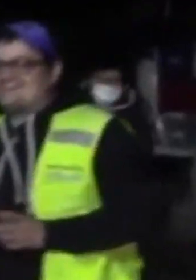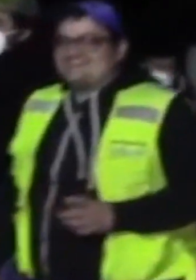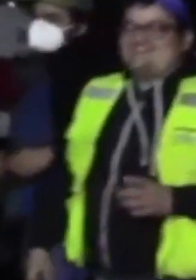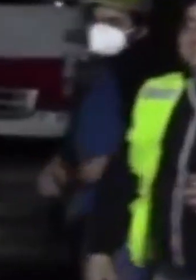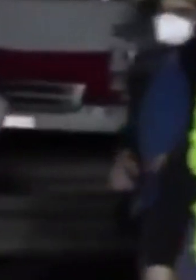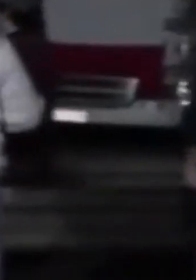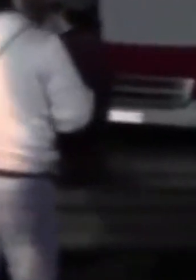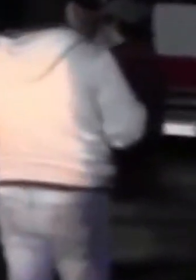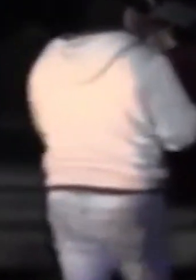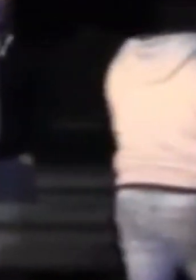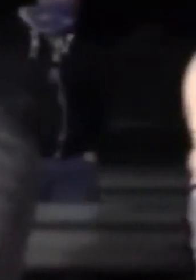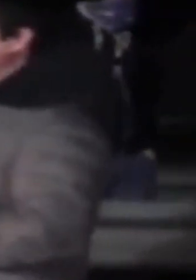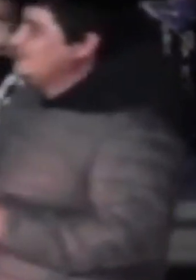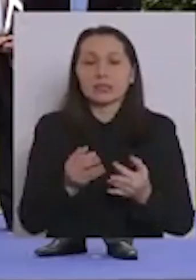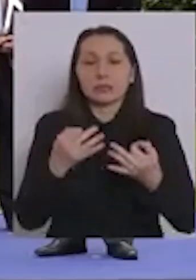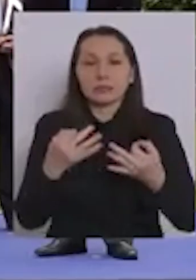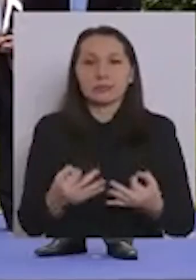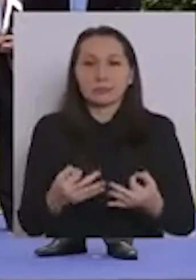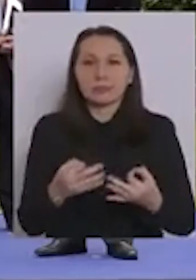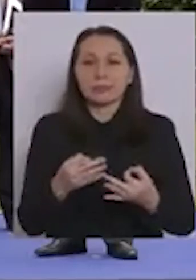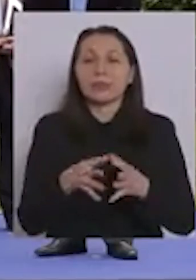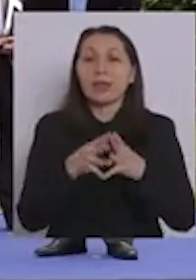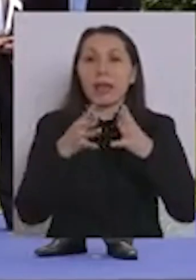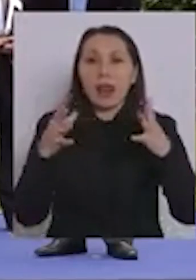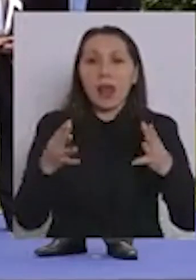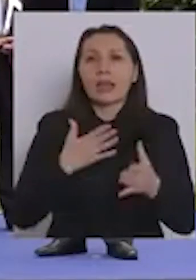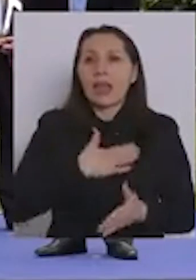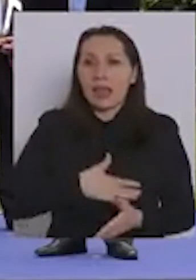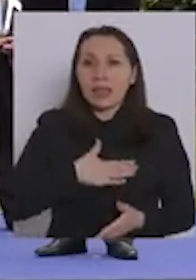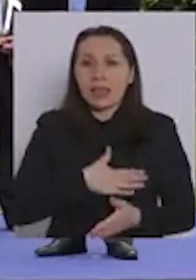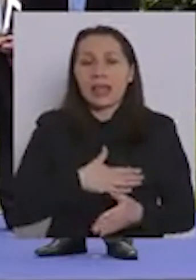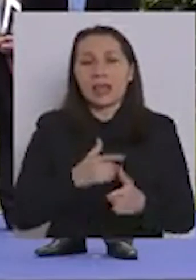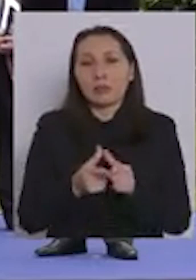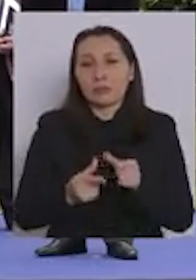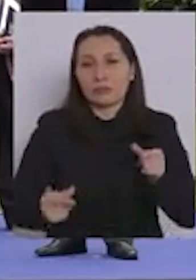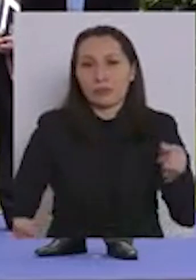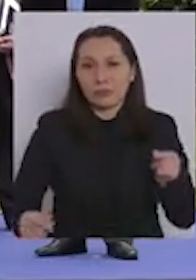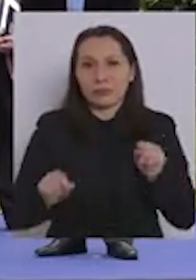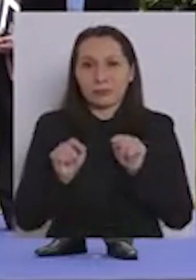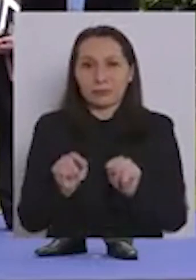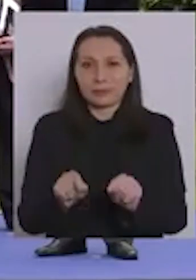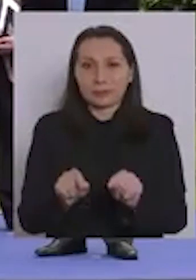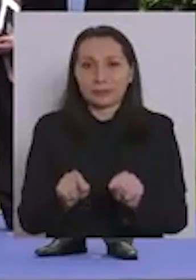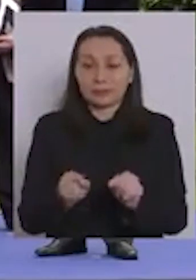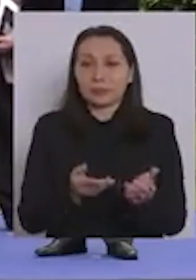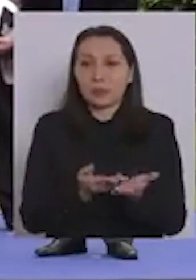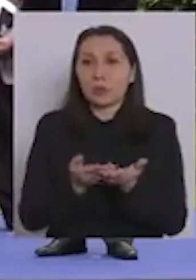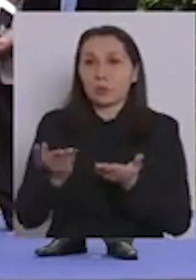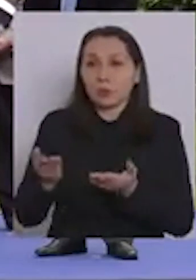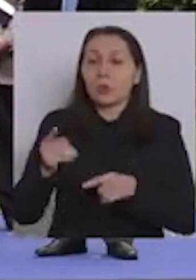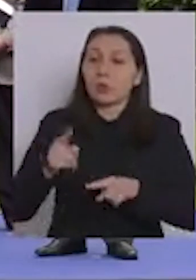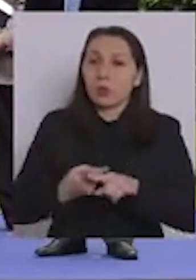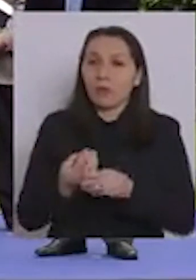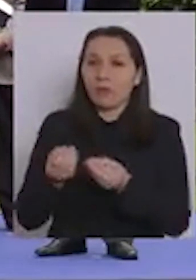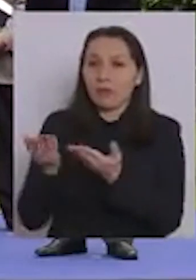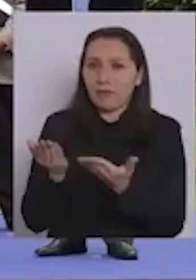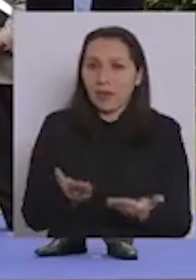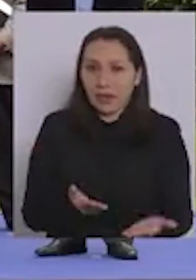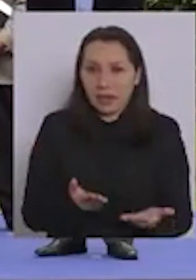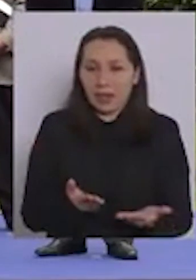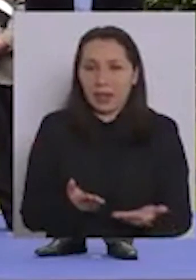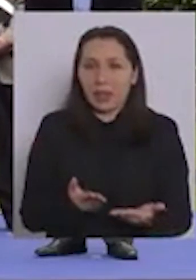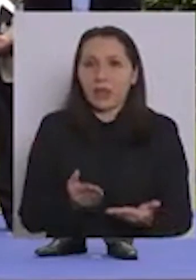porque ese es en definitiva el gran anhelo nacional. Así que sea usted una vez más bienvenido